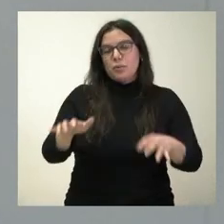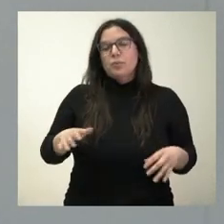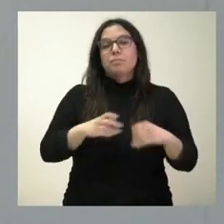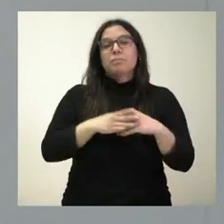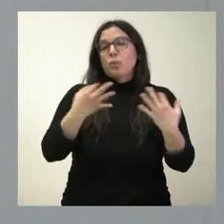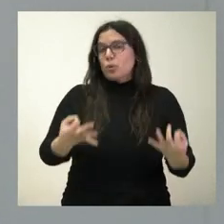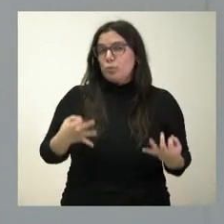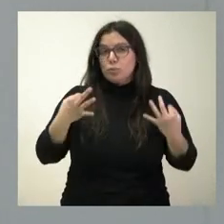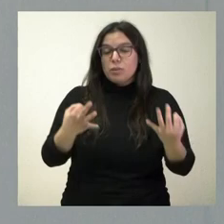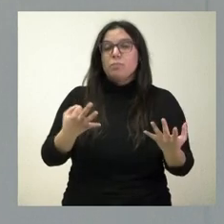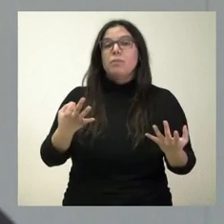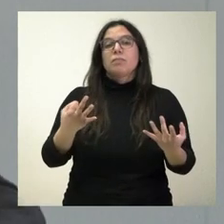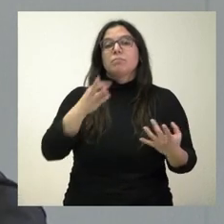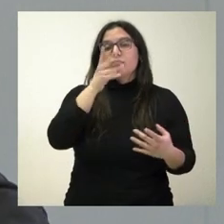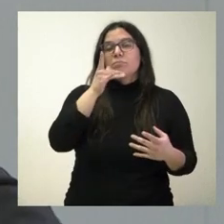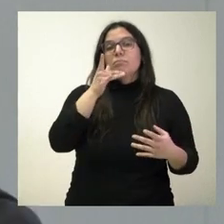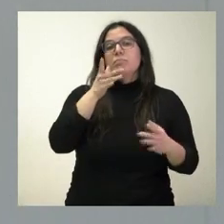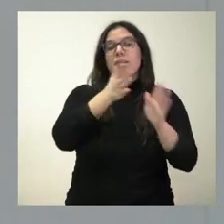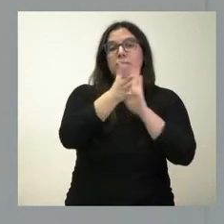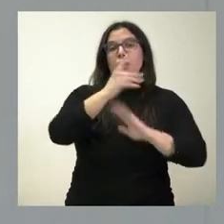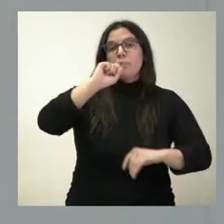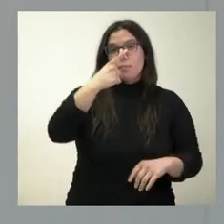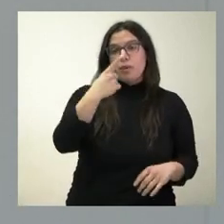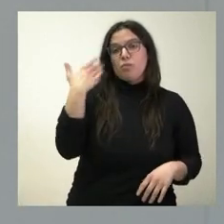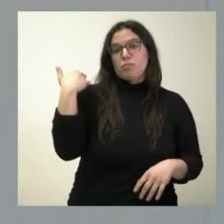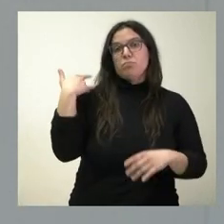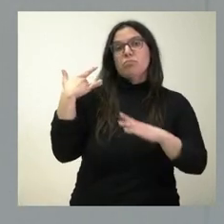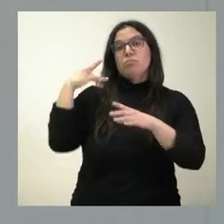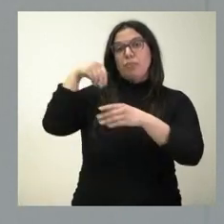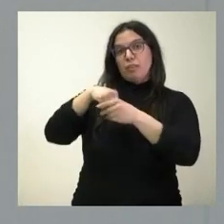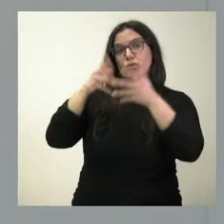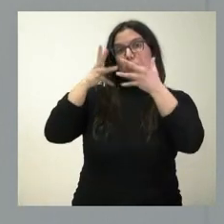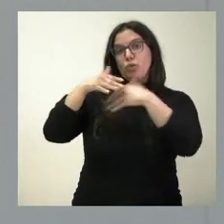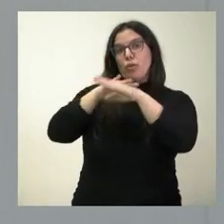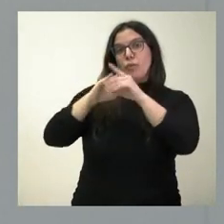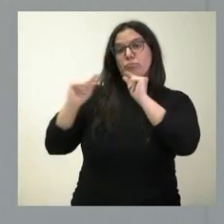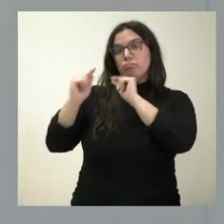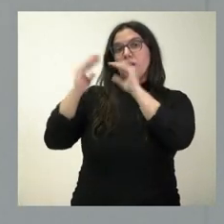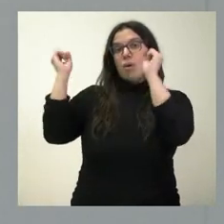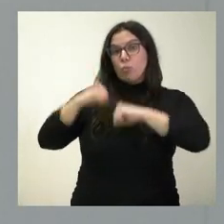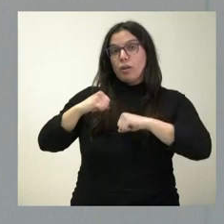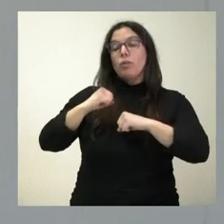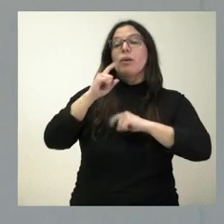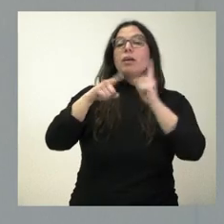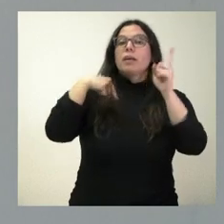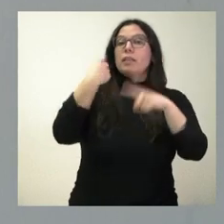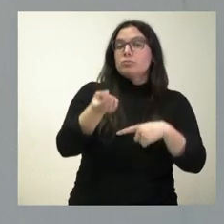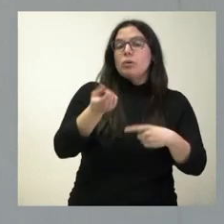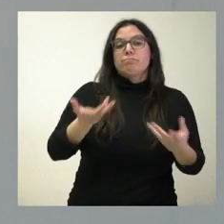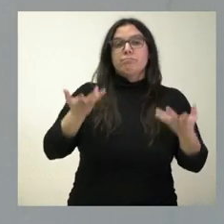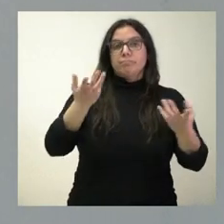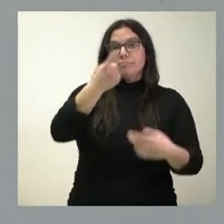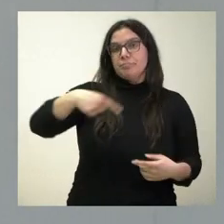Como siempre, relataré primero los asuntos que han sido objeto de acuerdo en el Consejo de Gobierno y posteriormente estaré a su disposición para las cuestiones